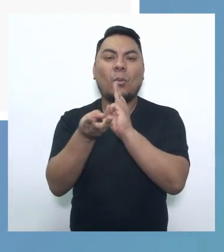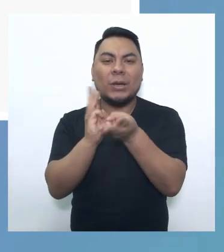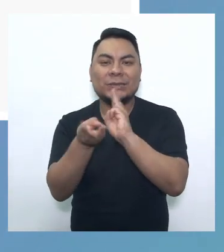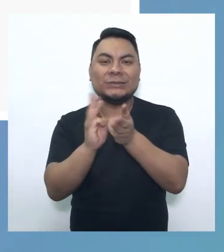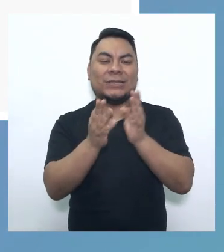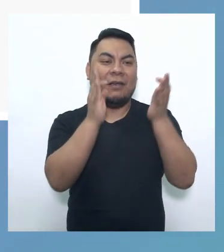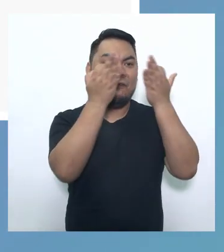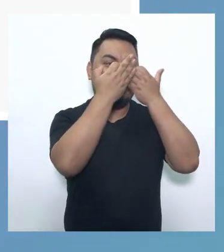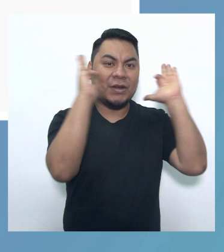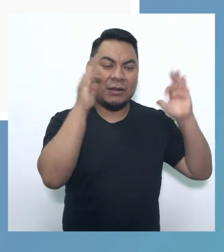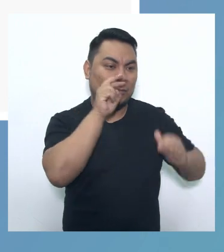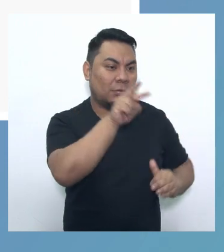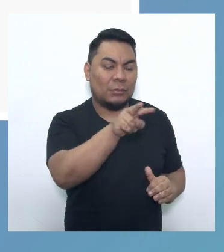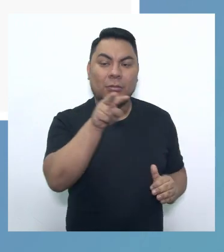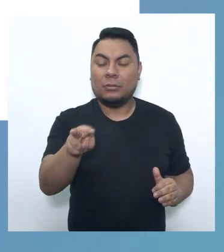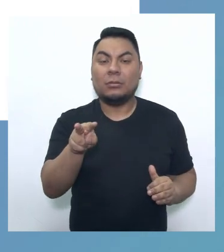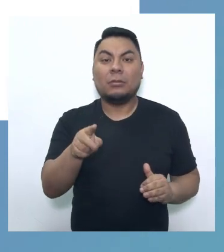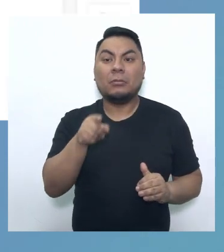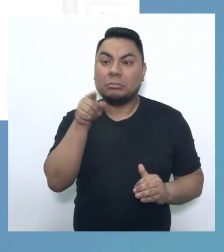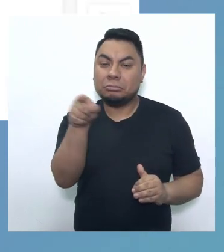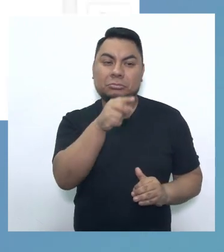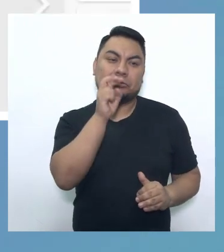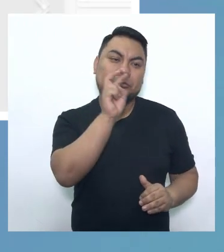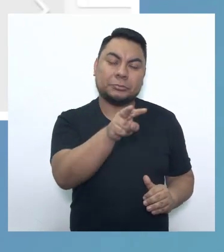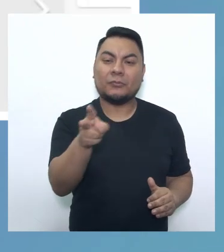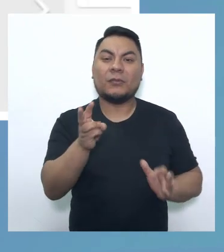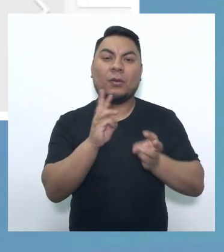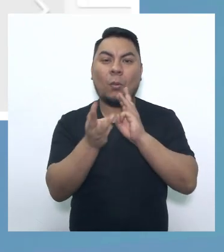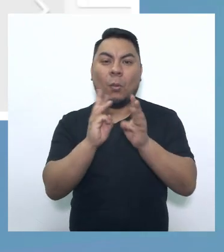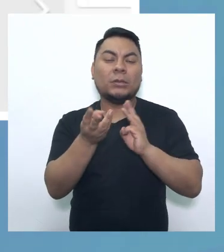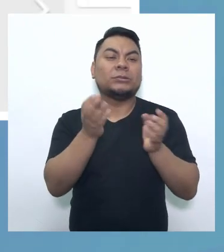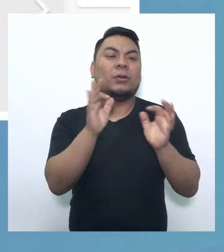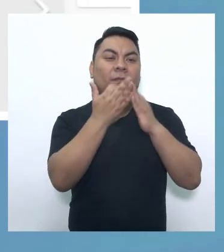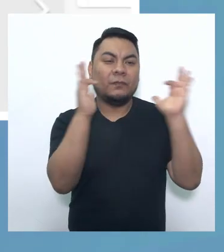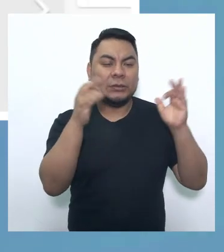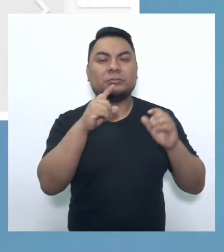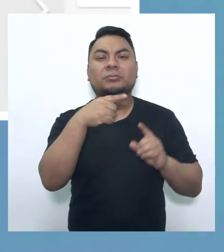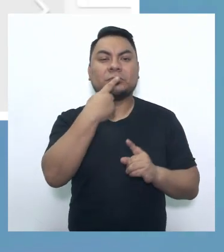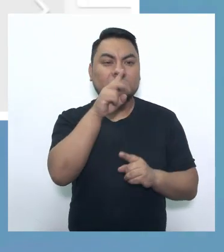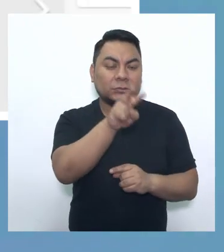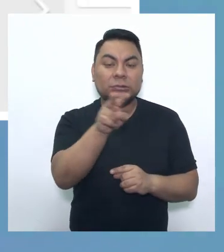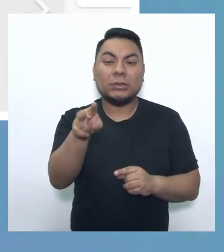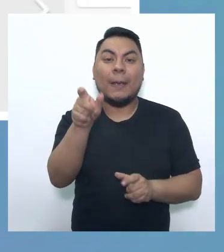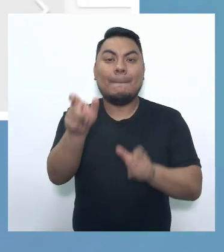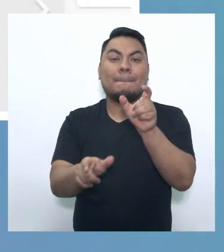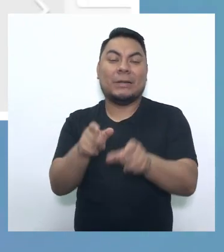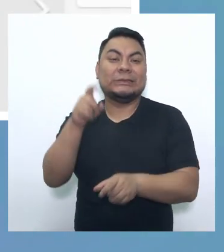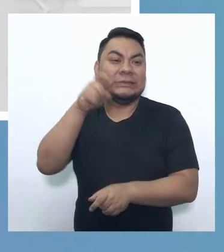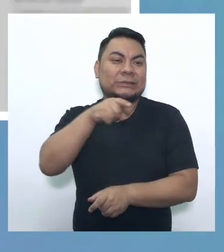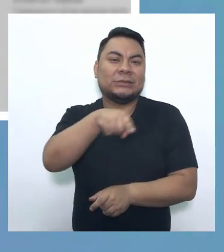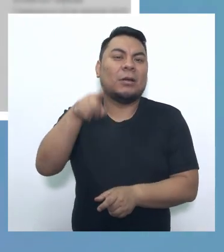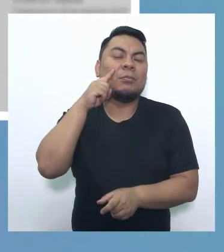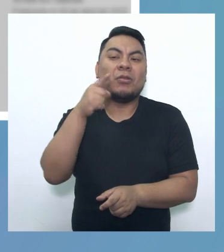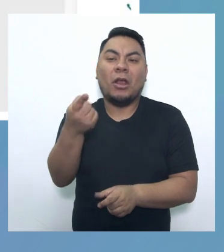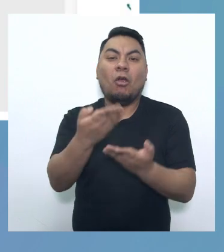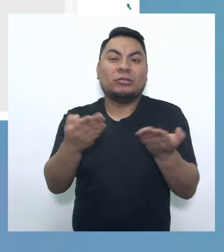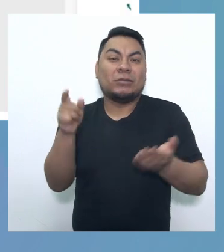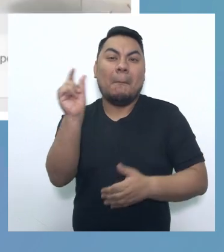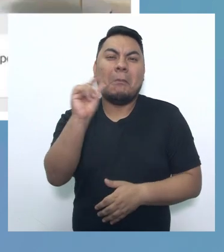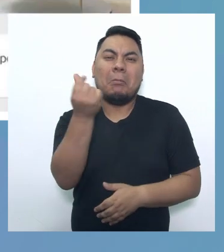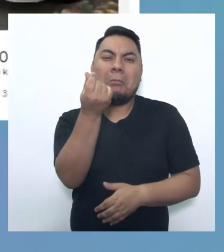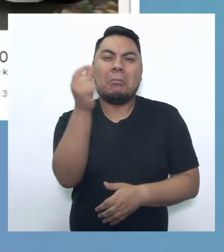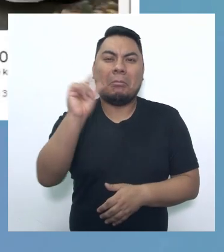de Facebook, en el que aprovechando de la necesidad de las personas de comprar productos baratos,